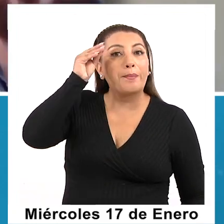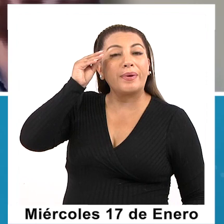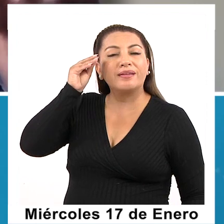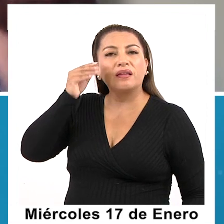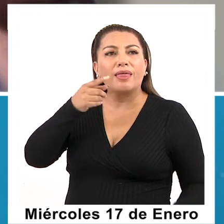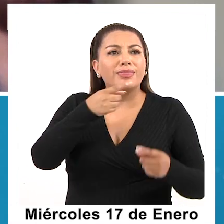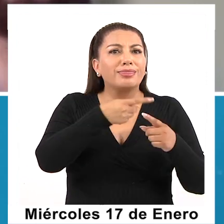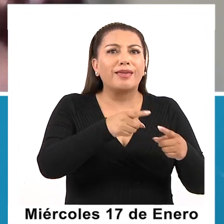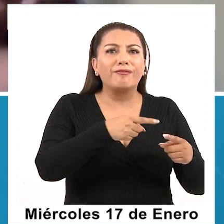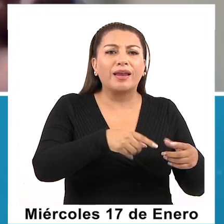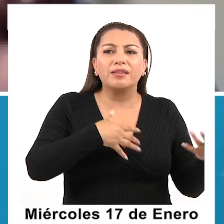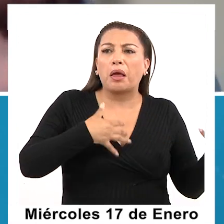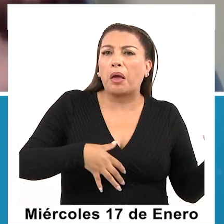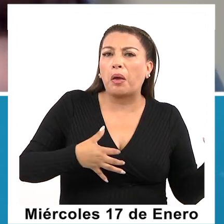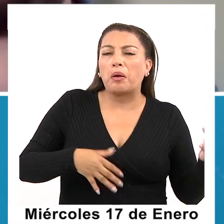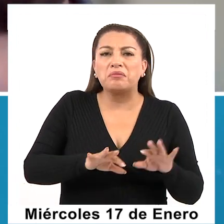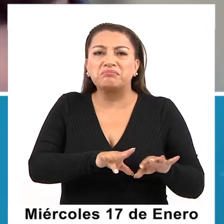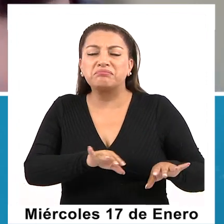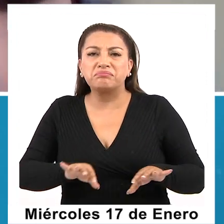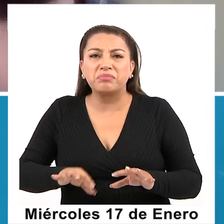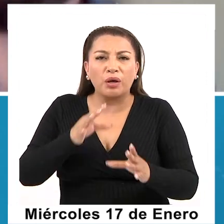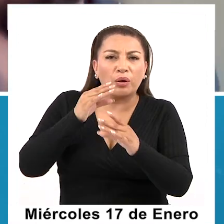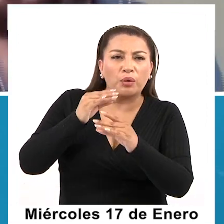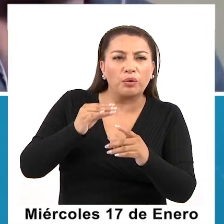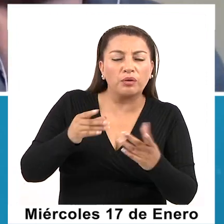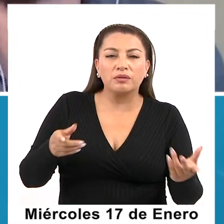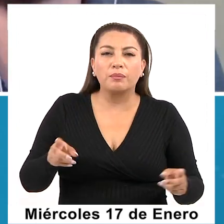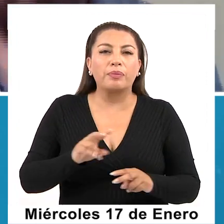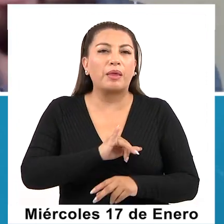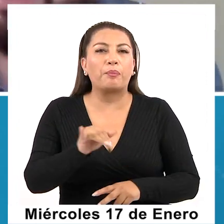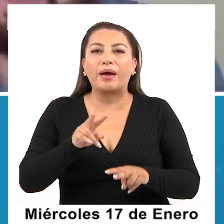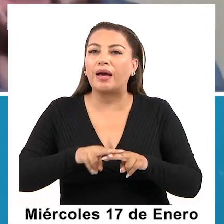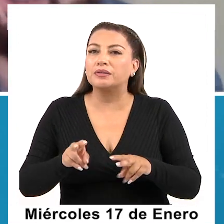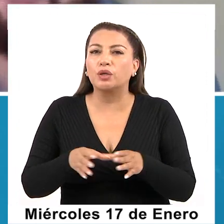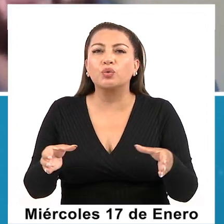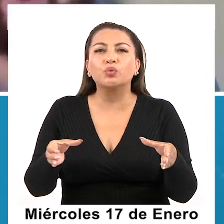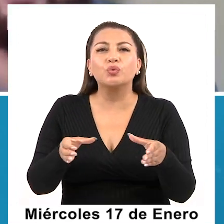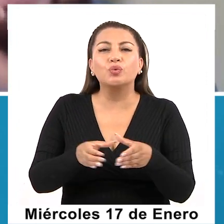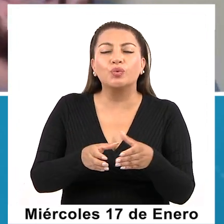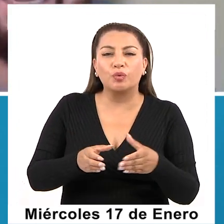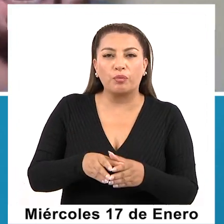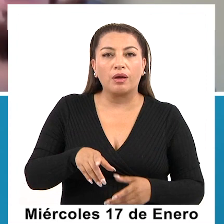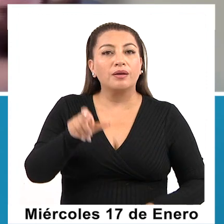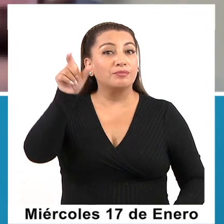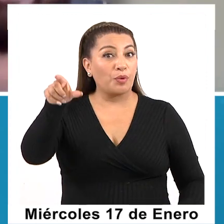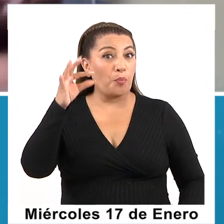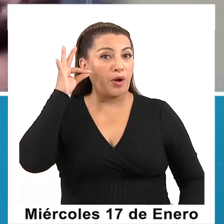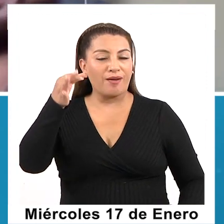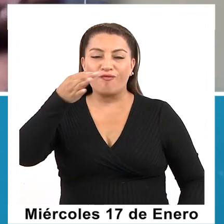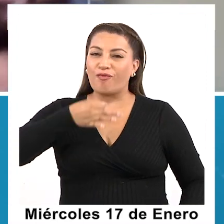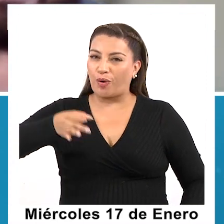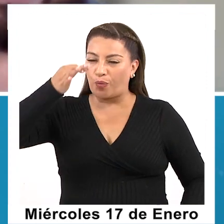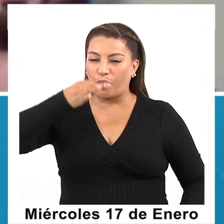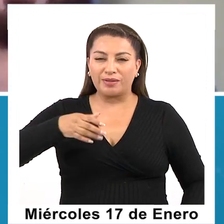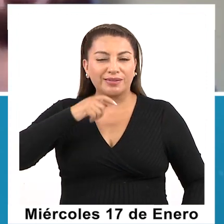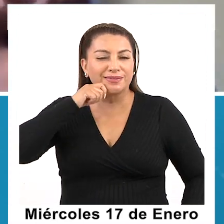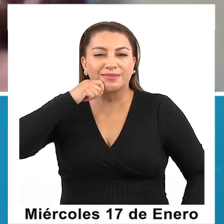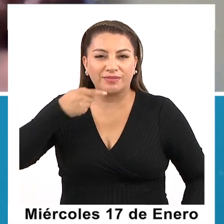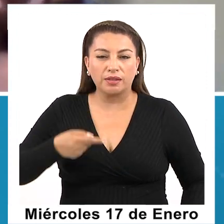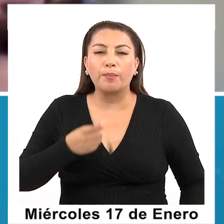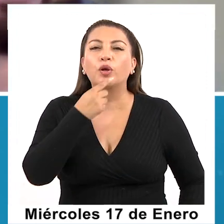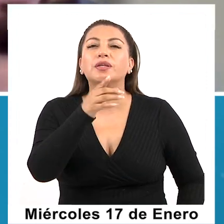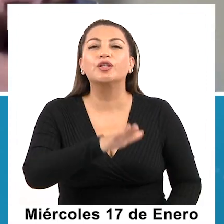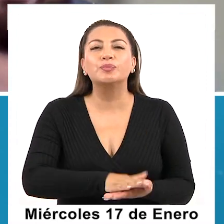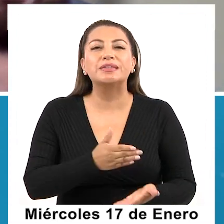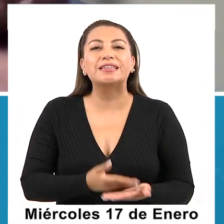varios instrumentos así a nivel de filarmónica, de sinfónica. Nos va a contar ella directamente de qué se trata como esta